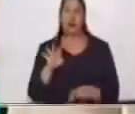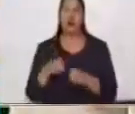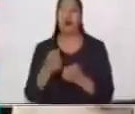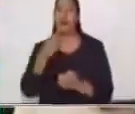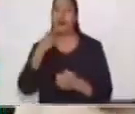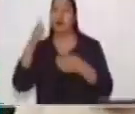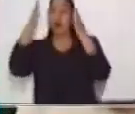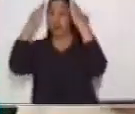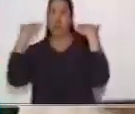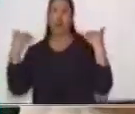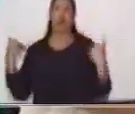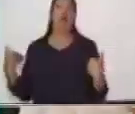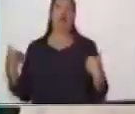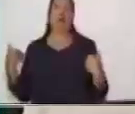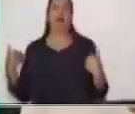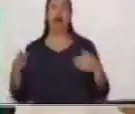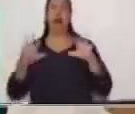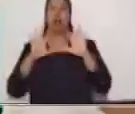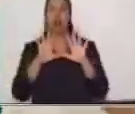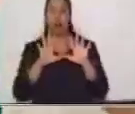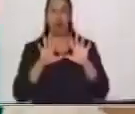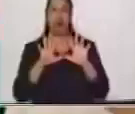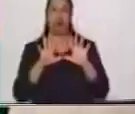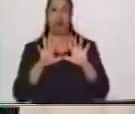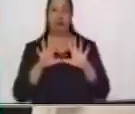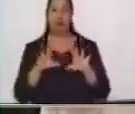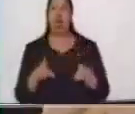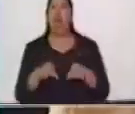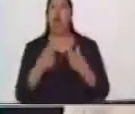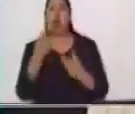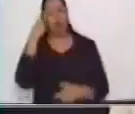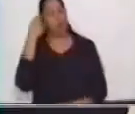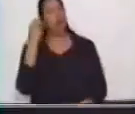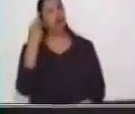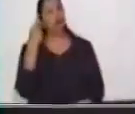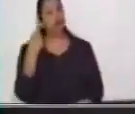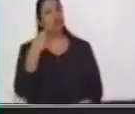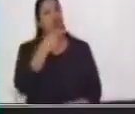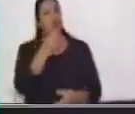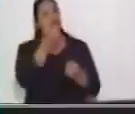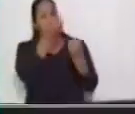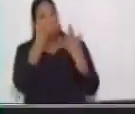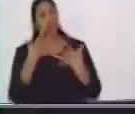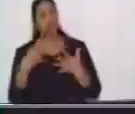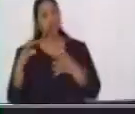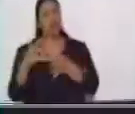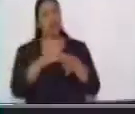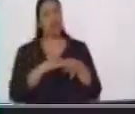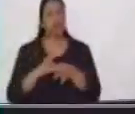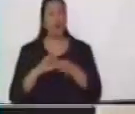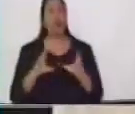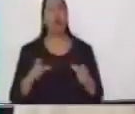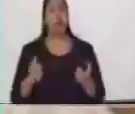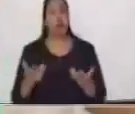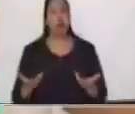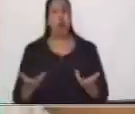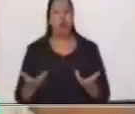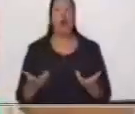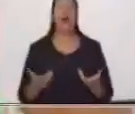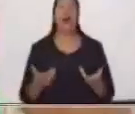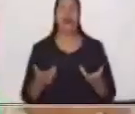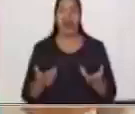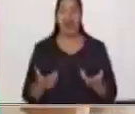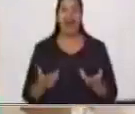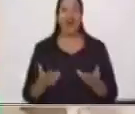observamos que hay diez. ¿Cómo interpreto la información de este organizador? En mi clase, de todas